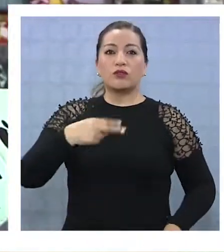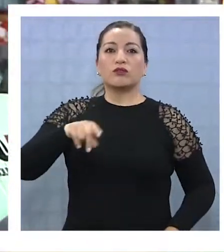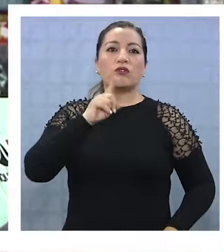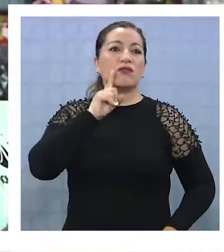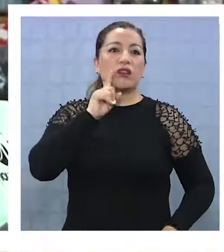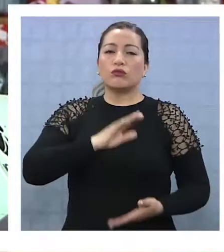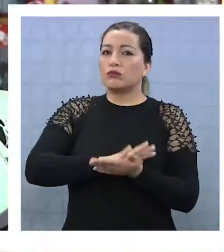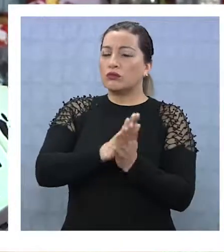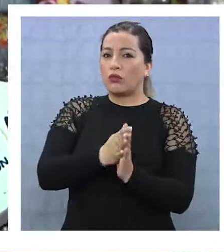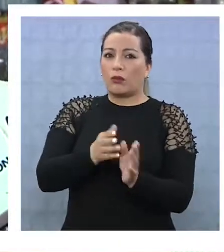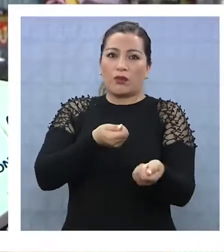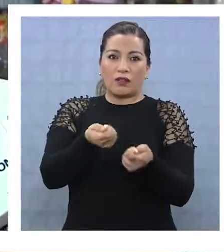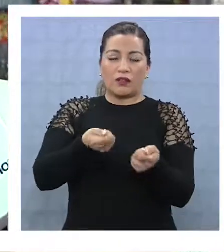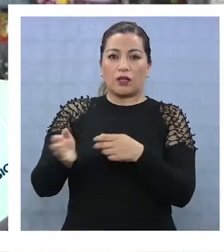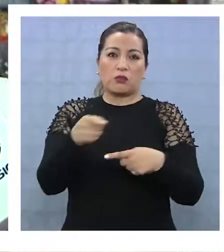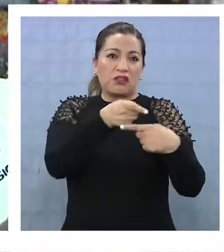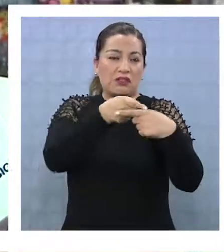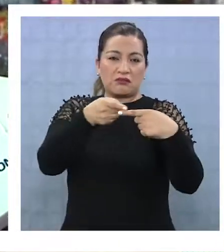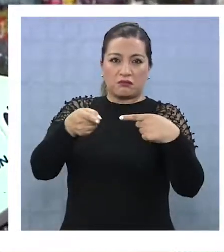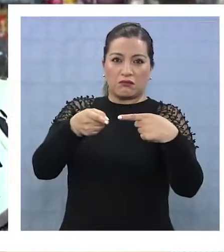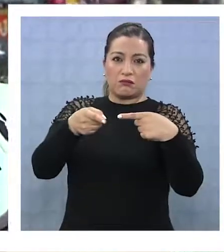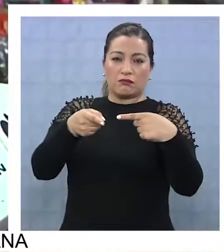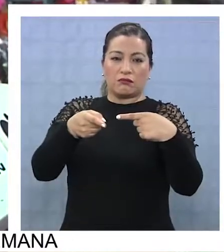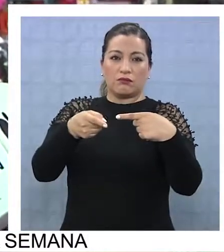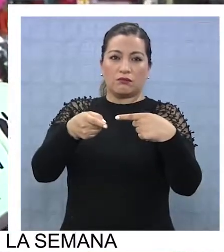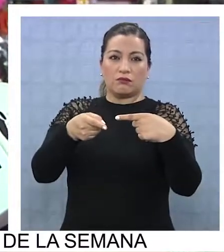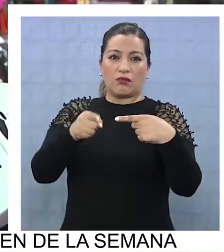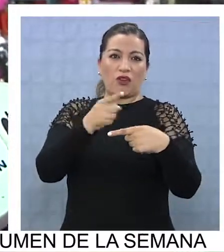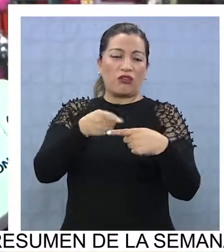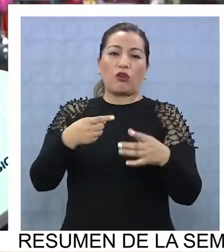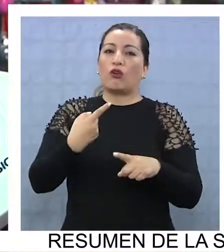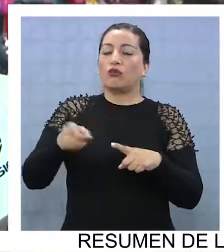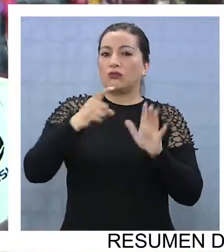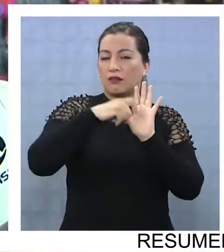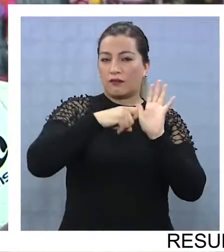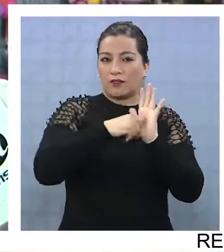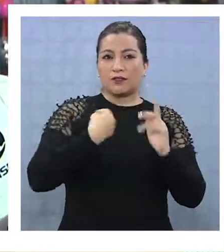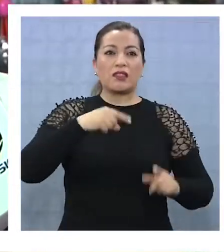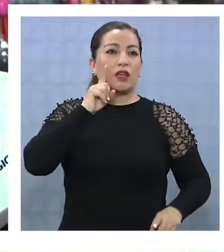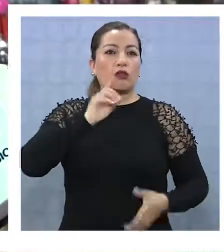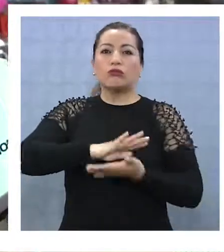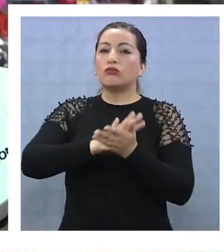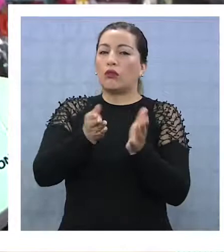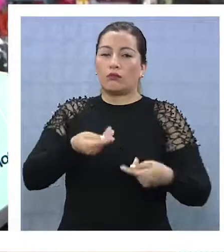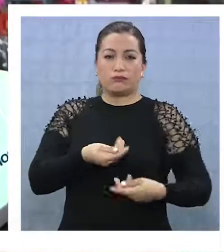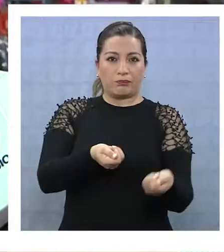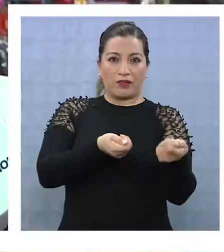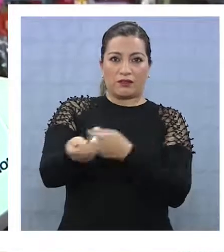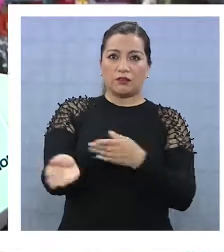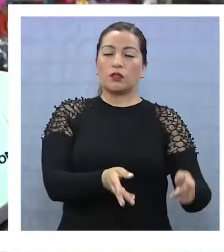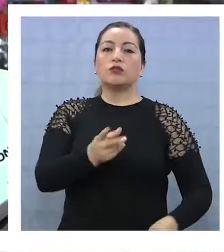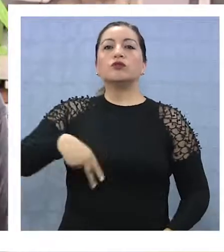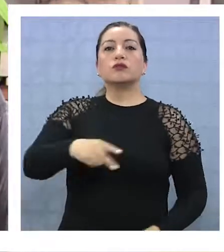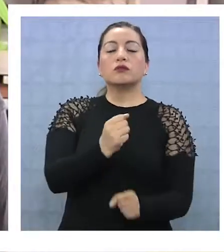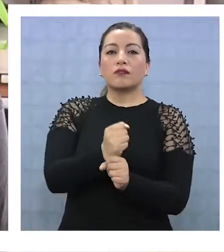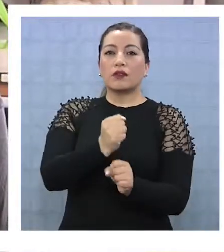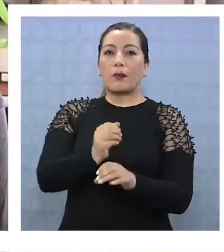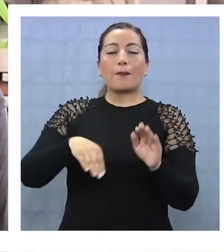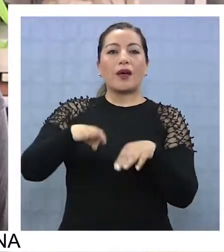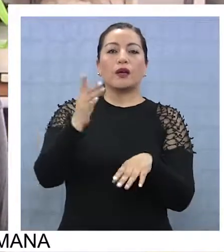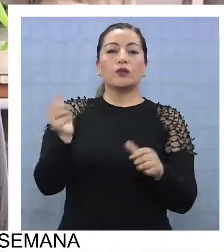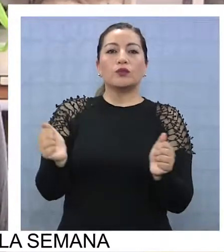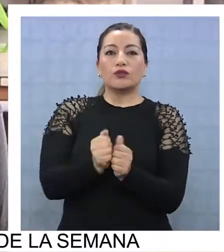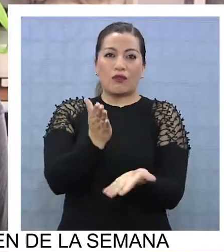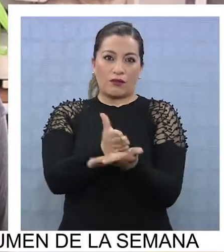Y después tenemos todo y después en la semana, o sea, durante el resto del tiempo, tenemos de todo. Se